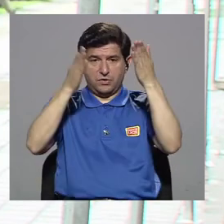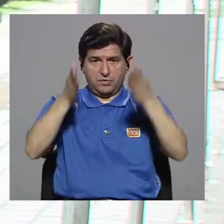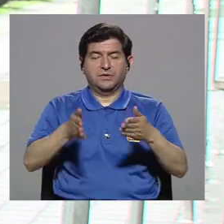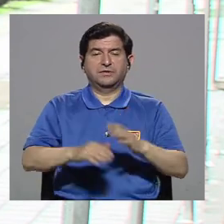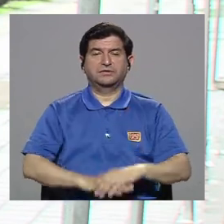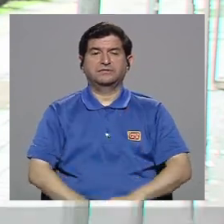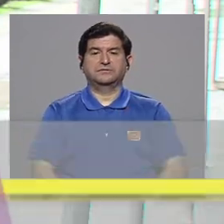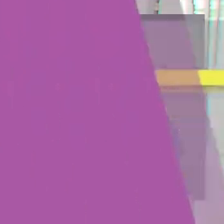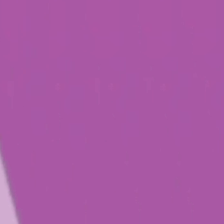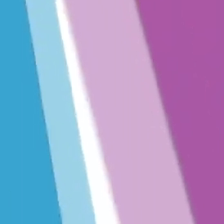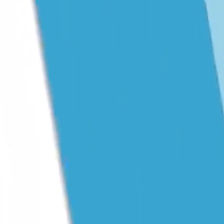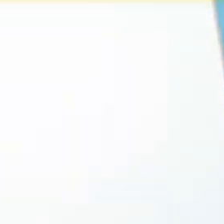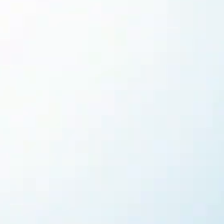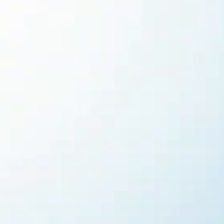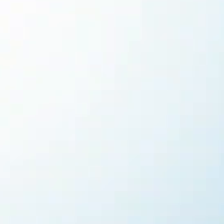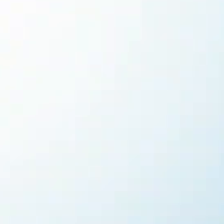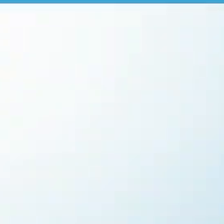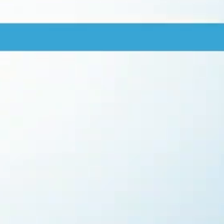lo propio también.